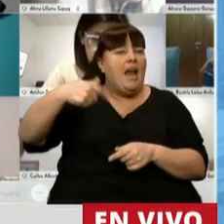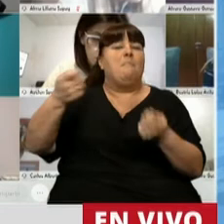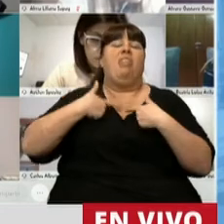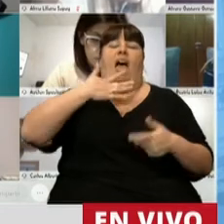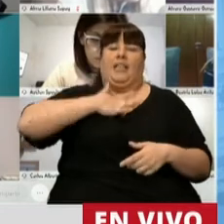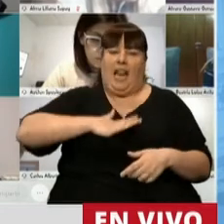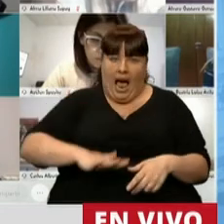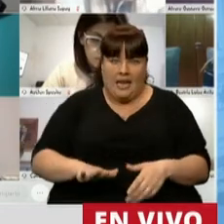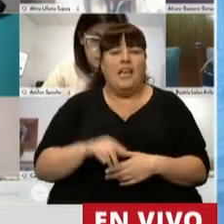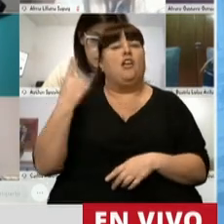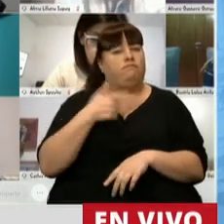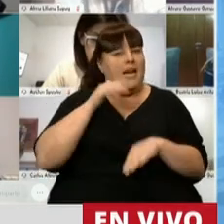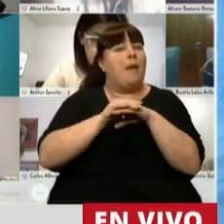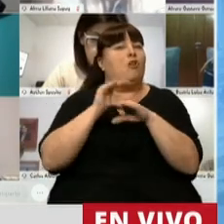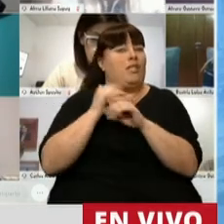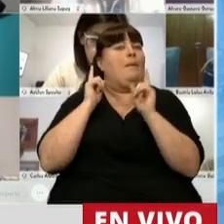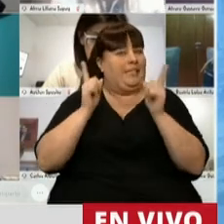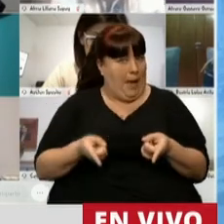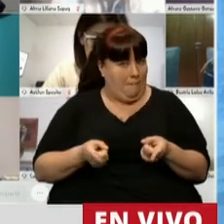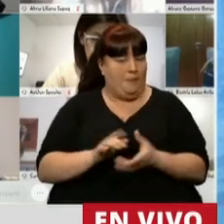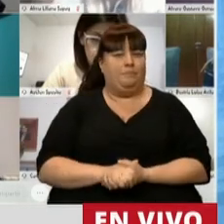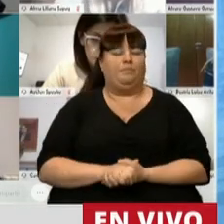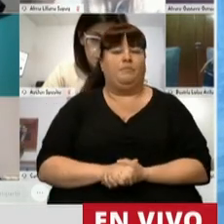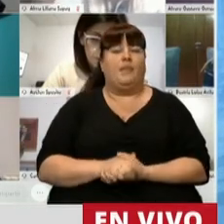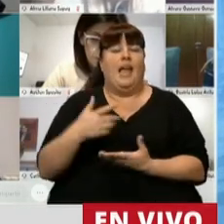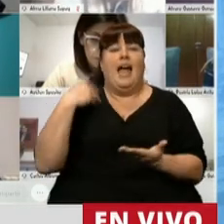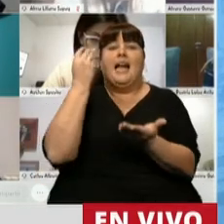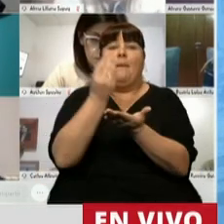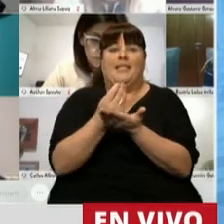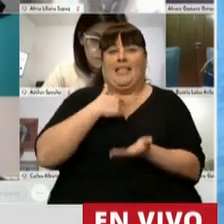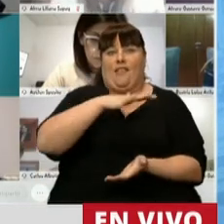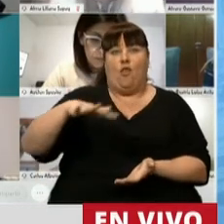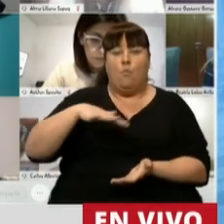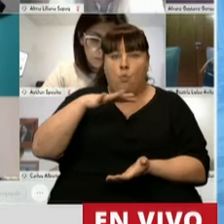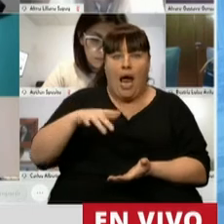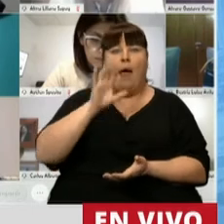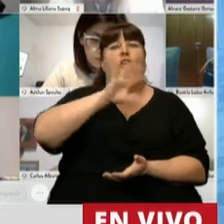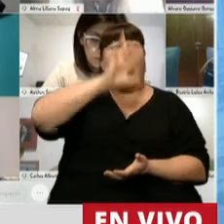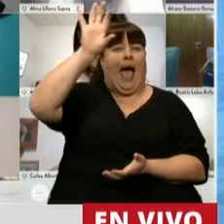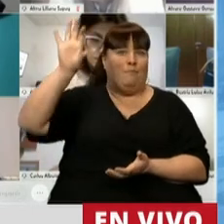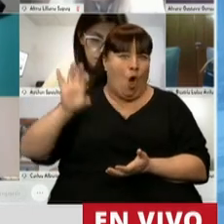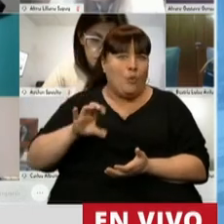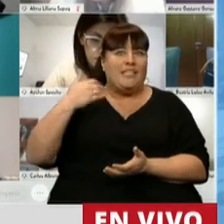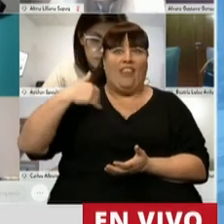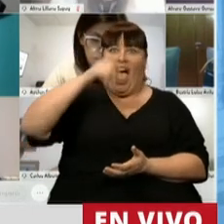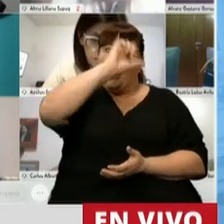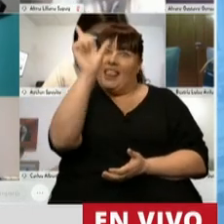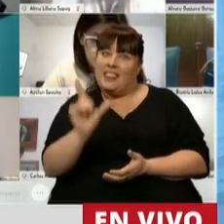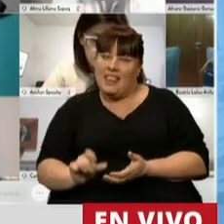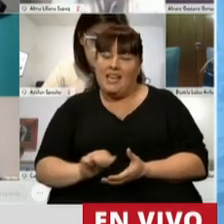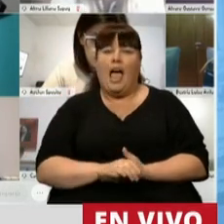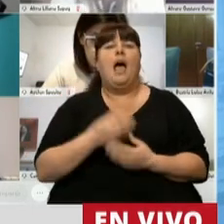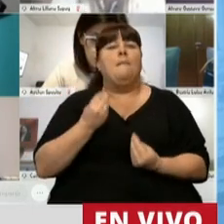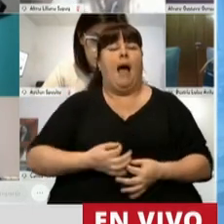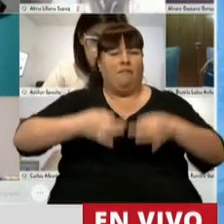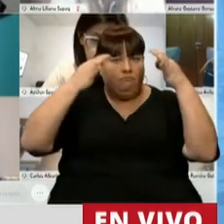tranquiliza y nos responsabiliza al mismo tiempo. Como representantes del pueblo, de las provincias que componen la República, debemos